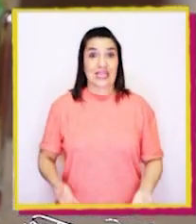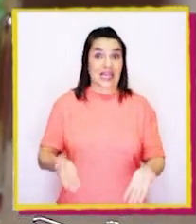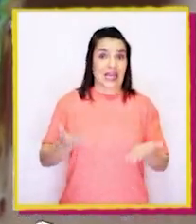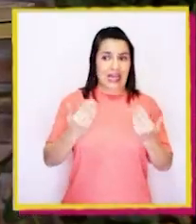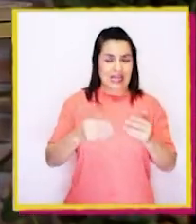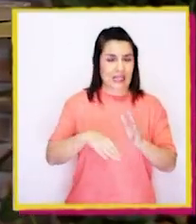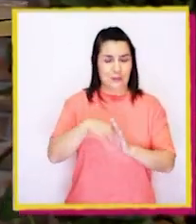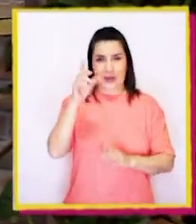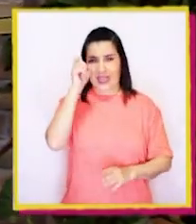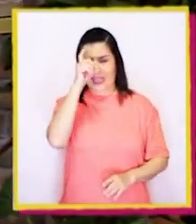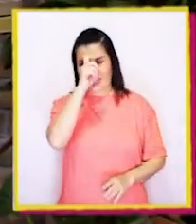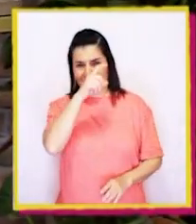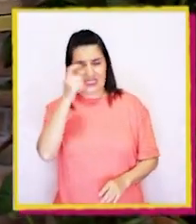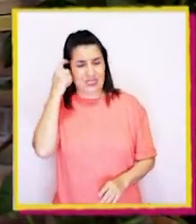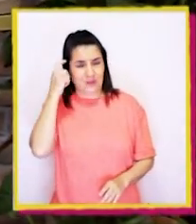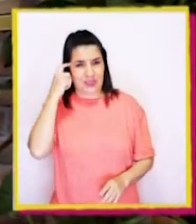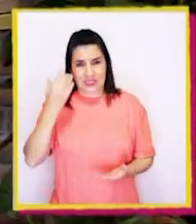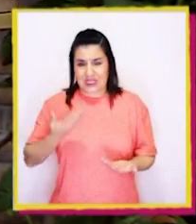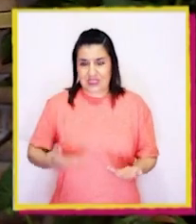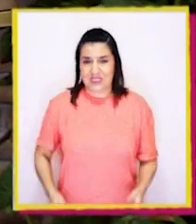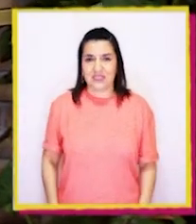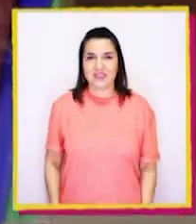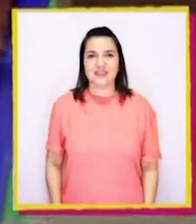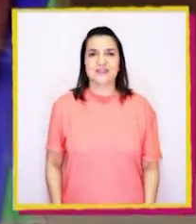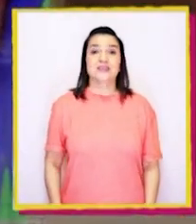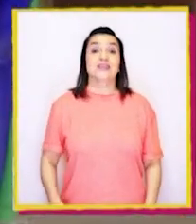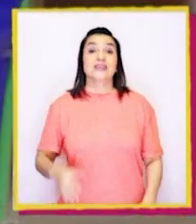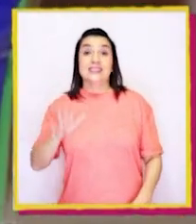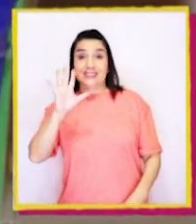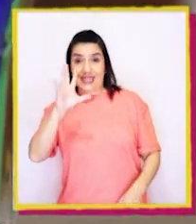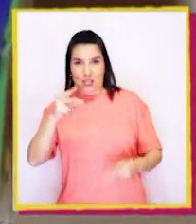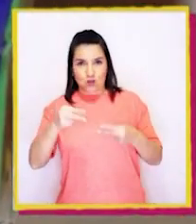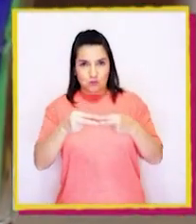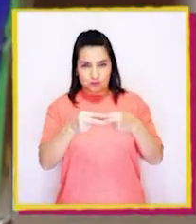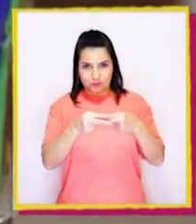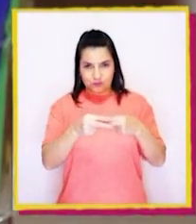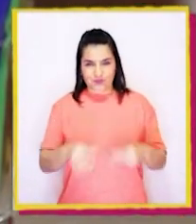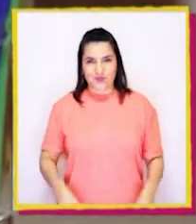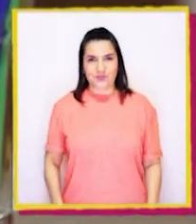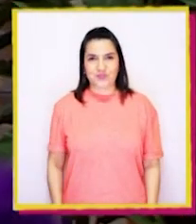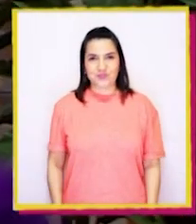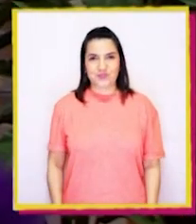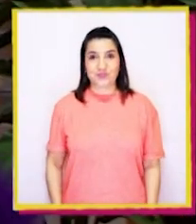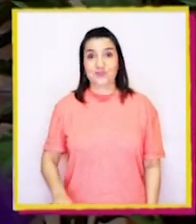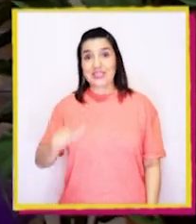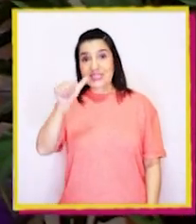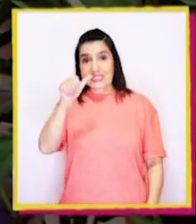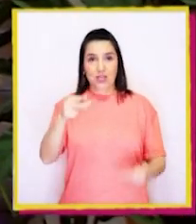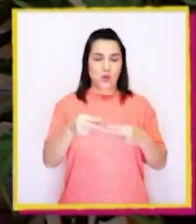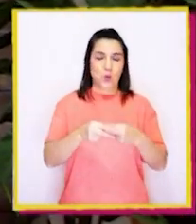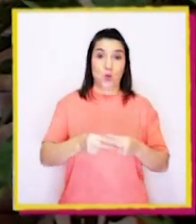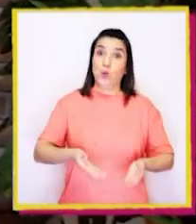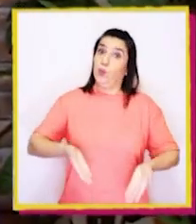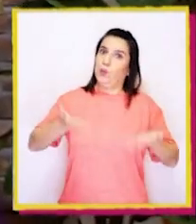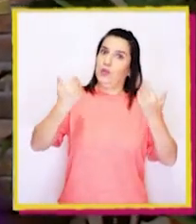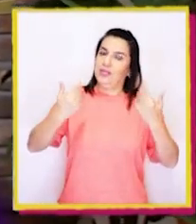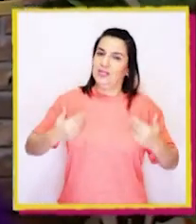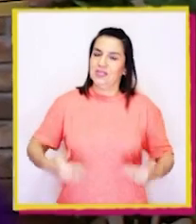Esto es más difícil de lo que esperaba. Cinco, seis.